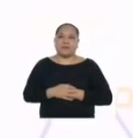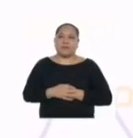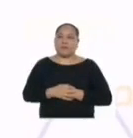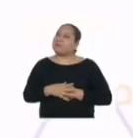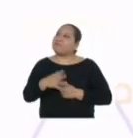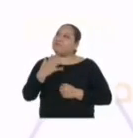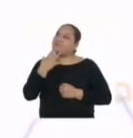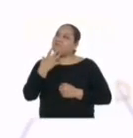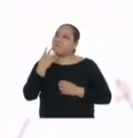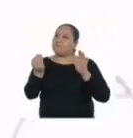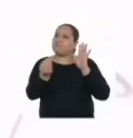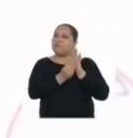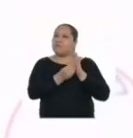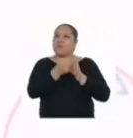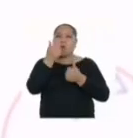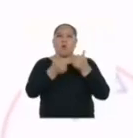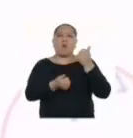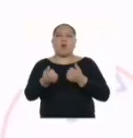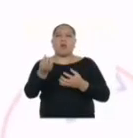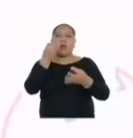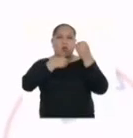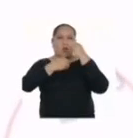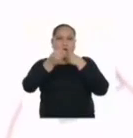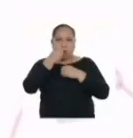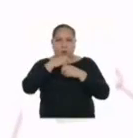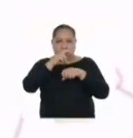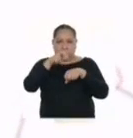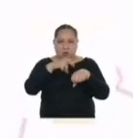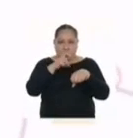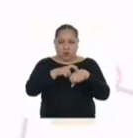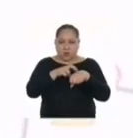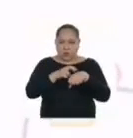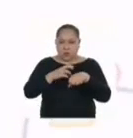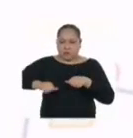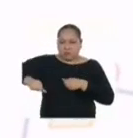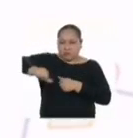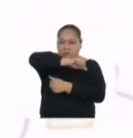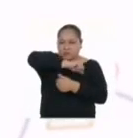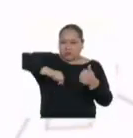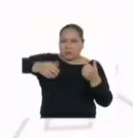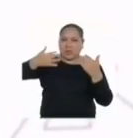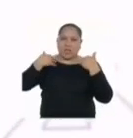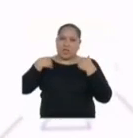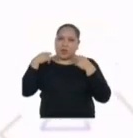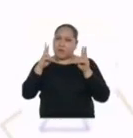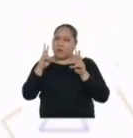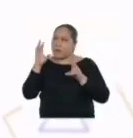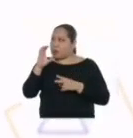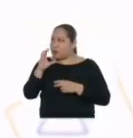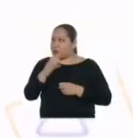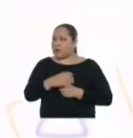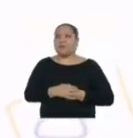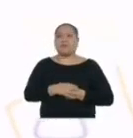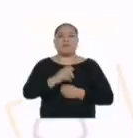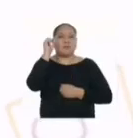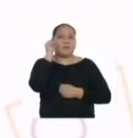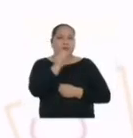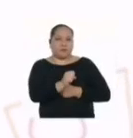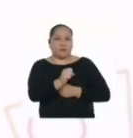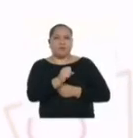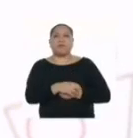Algo así como, ¿qué alimentos naturales que hay en mi comunidad contienen vitamina C? Sí,